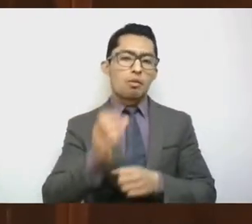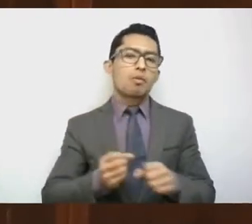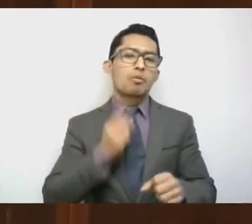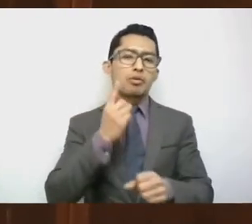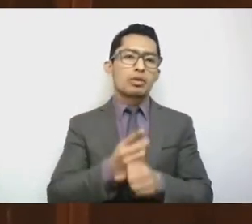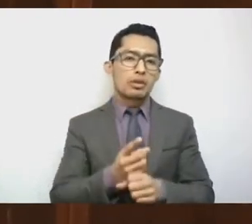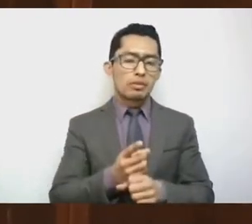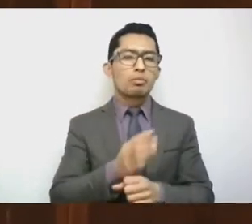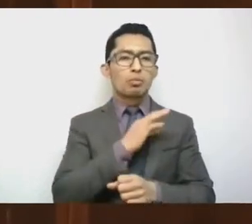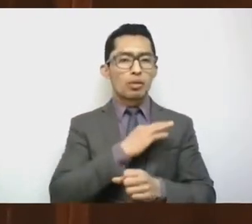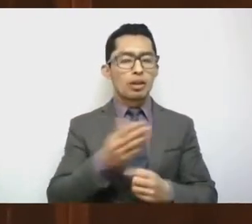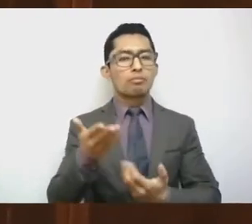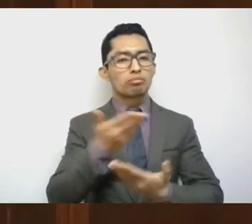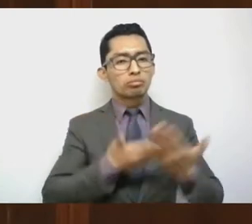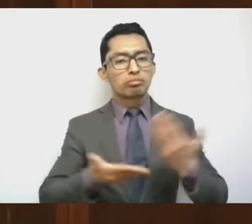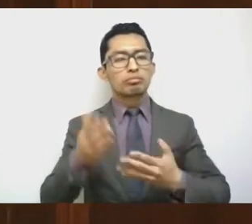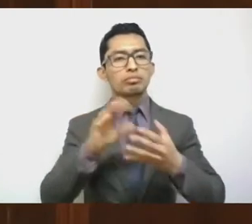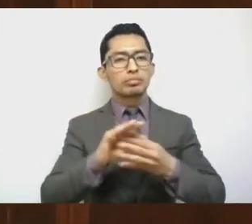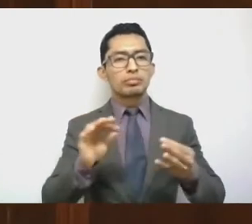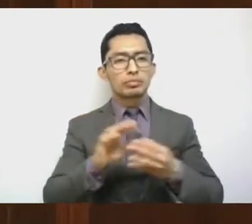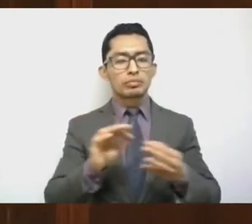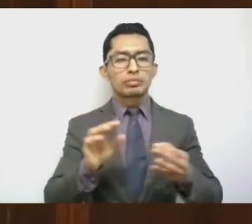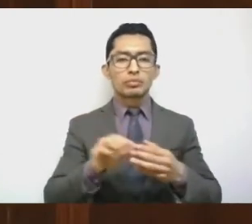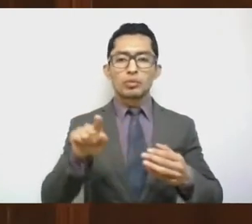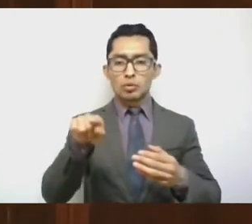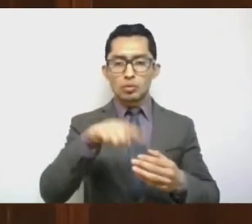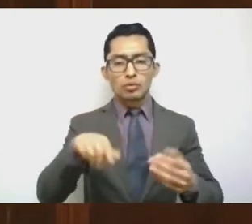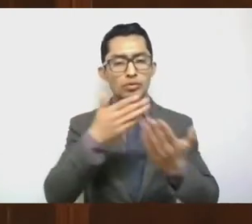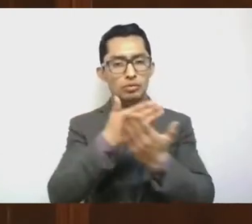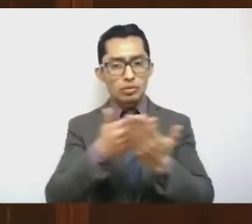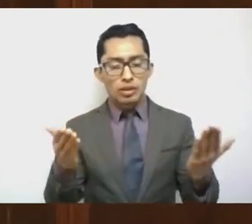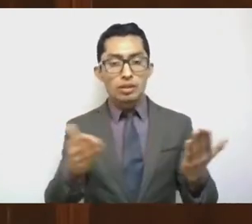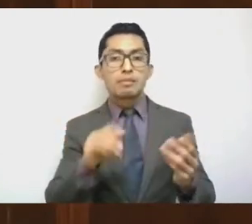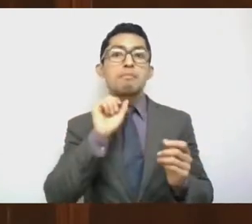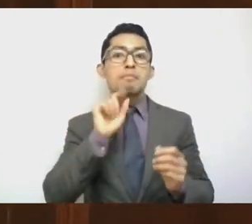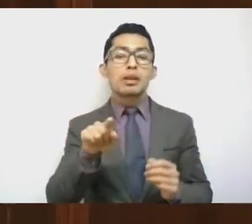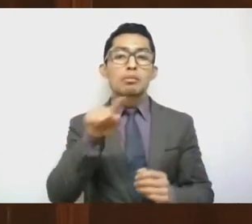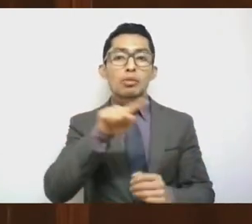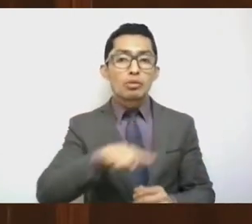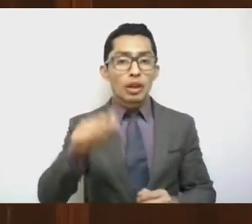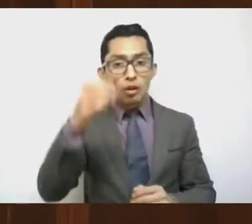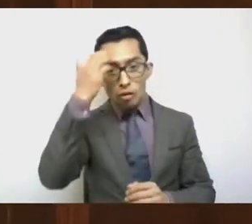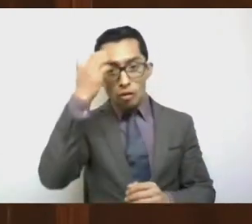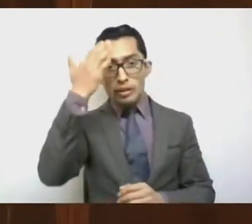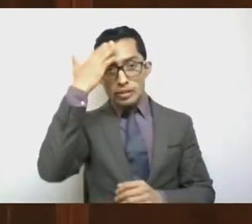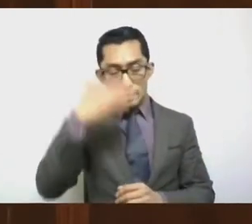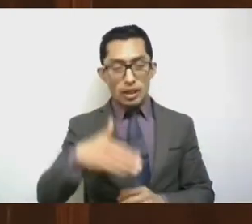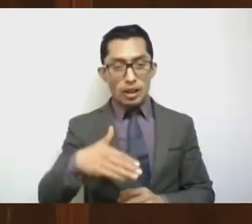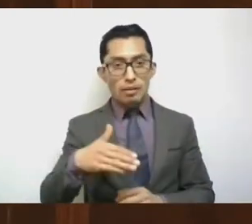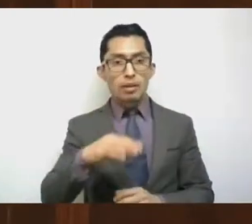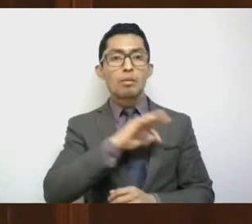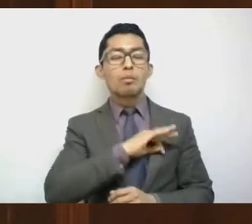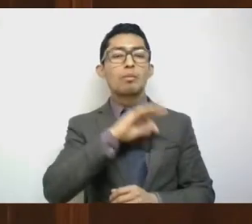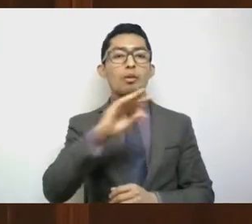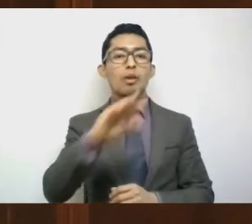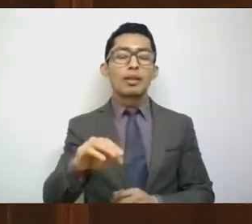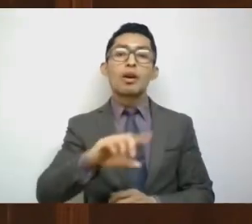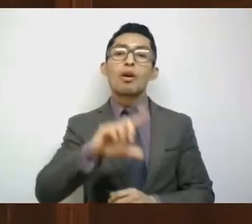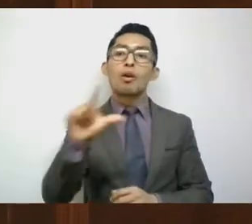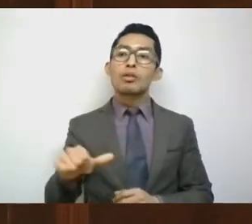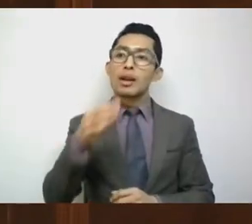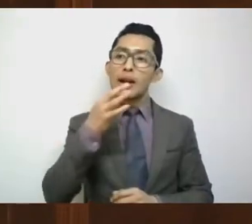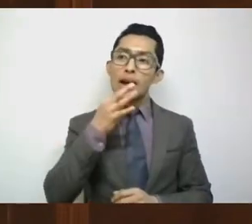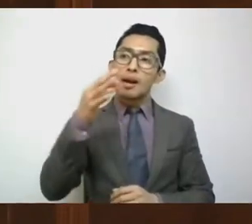compartir con ustedes y a través de ustedes, con quienes puedan a la vez transmitirlo,